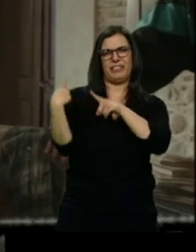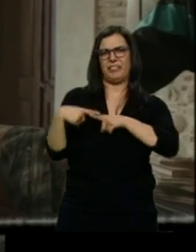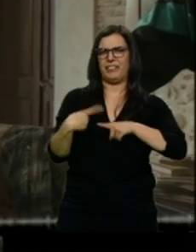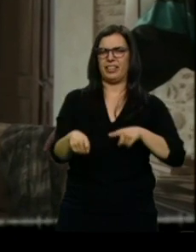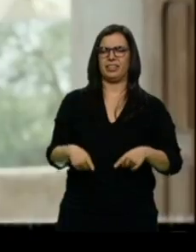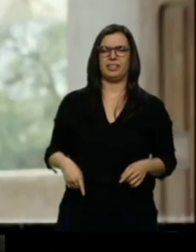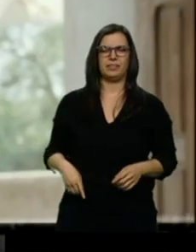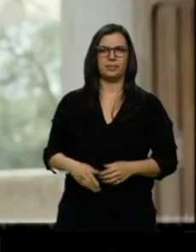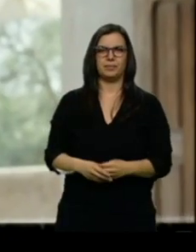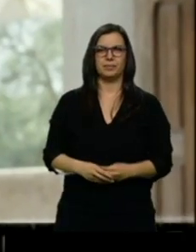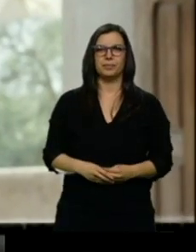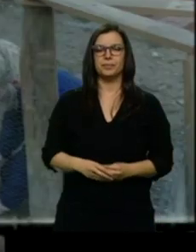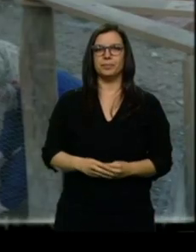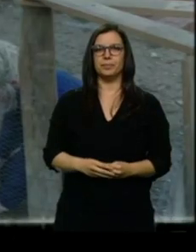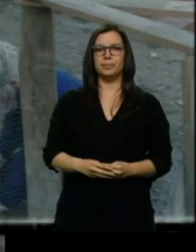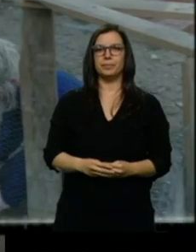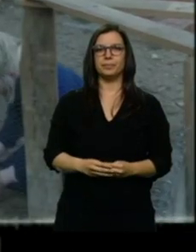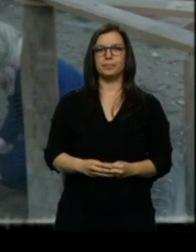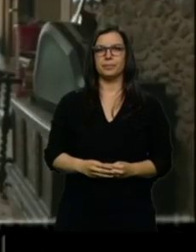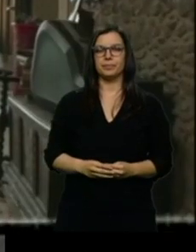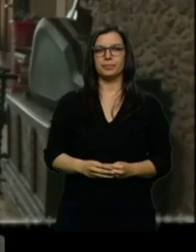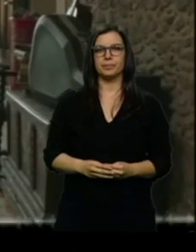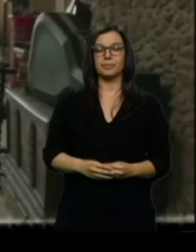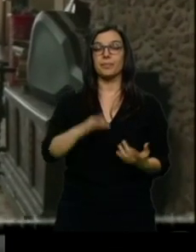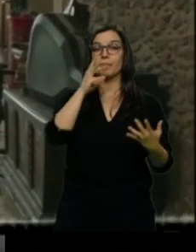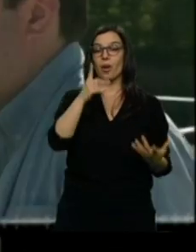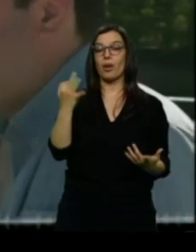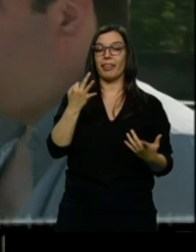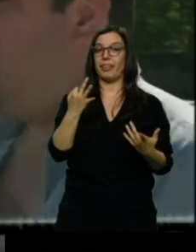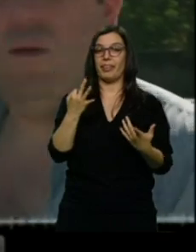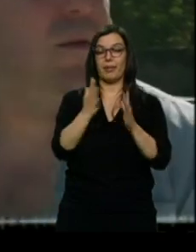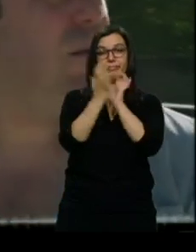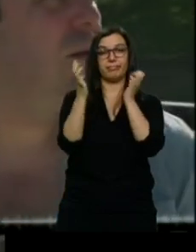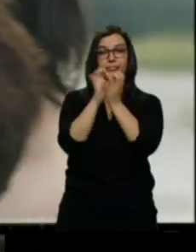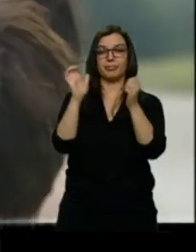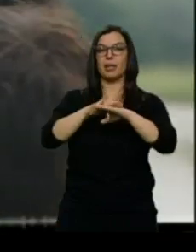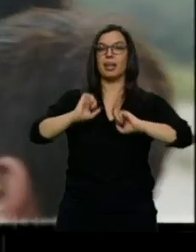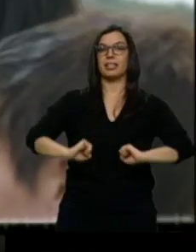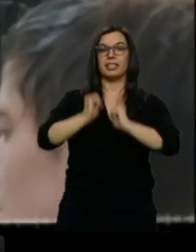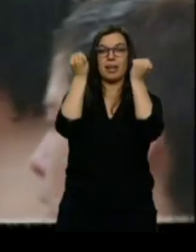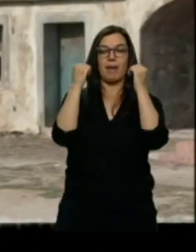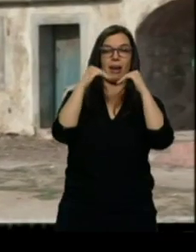La manera no sé de qué manera hacerlo. ahora tendrán que unirse para salvar la casa y los viñedos de su familia.